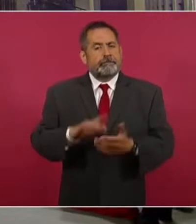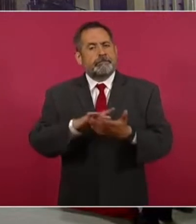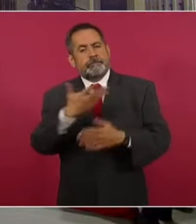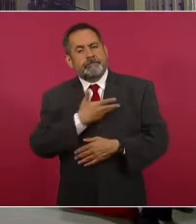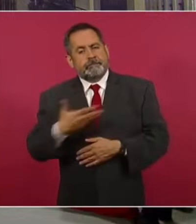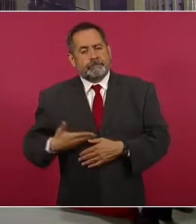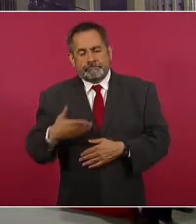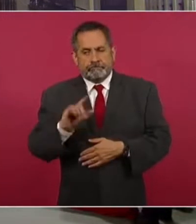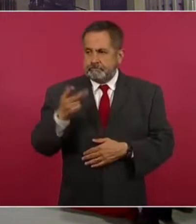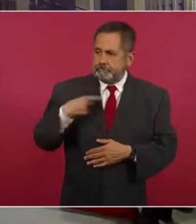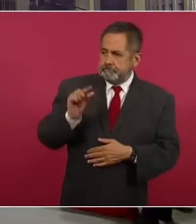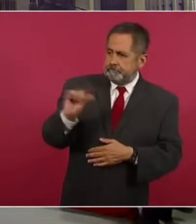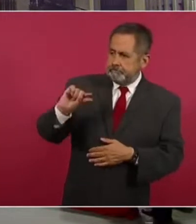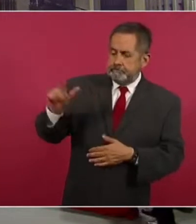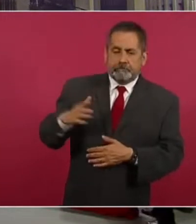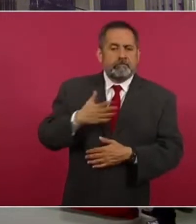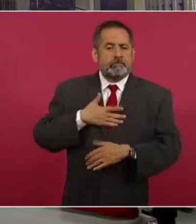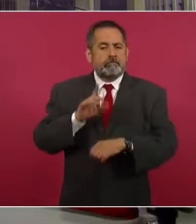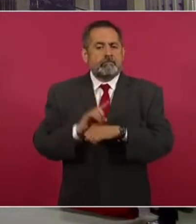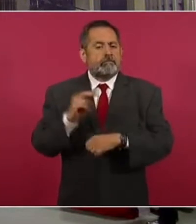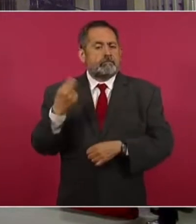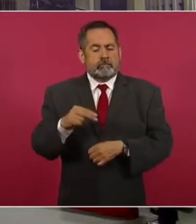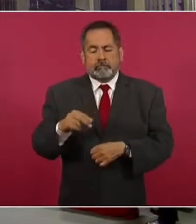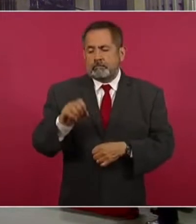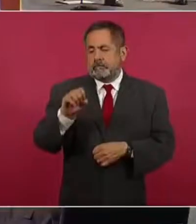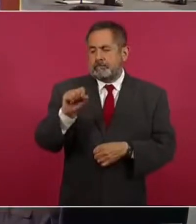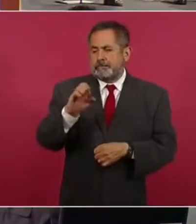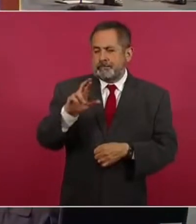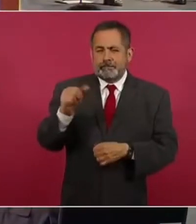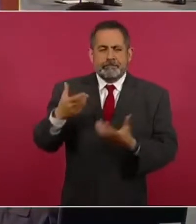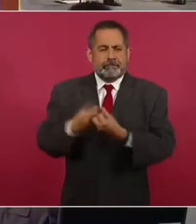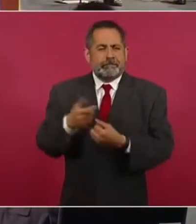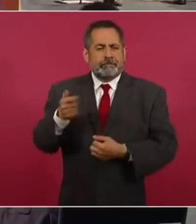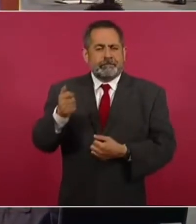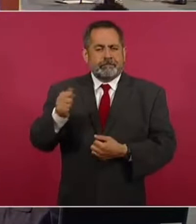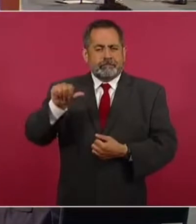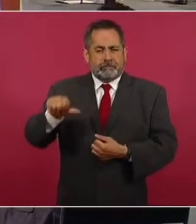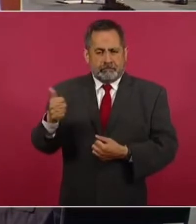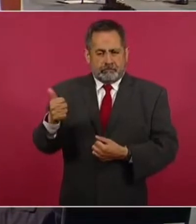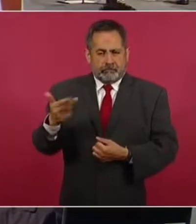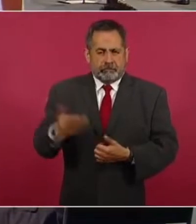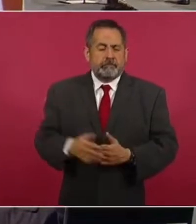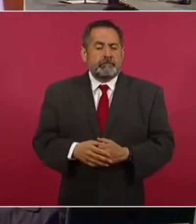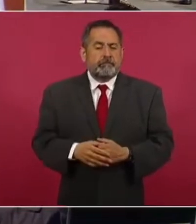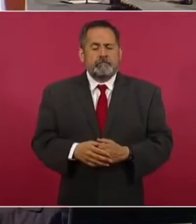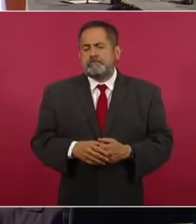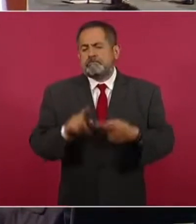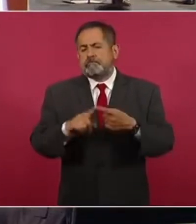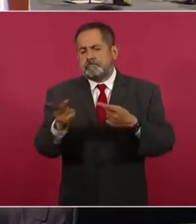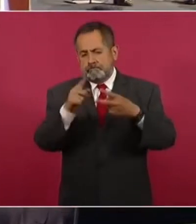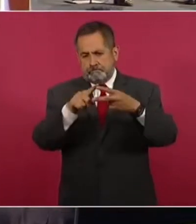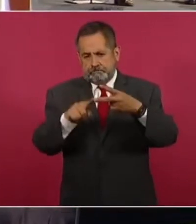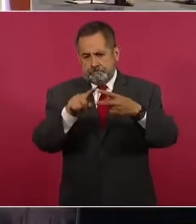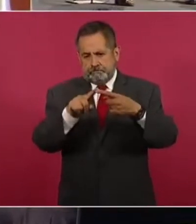presidente. Buenos días. Cindy Acerra, de Canal 11. Presidente, dos preguntas. La primera, sobre los acontecimientos